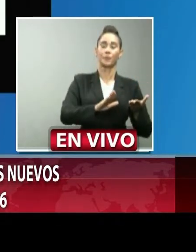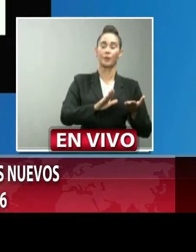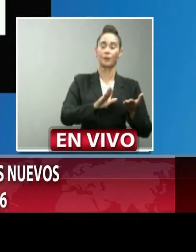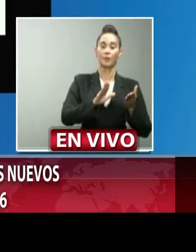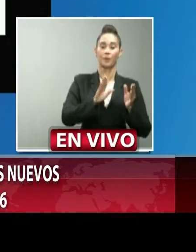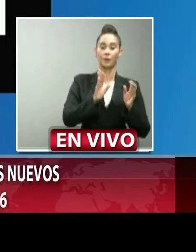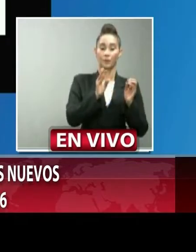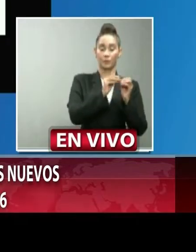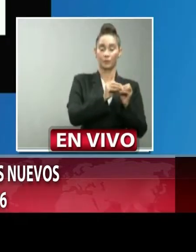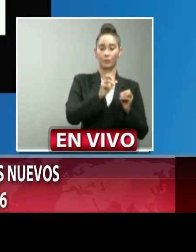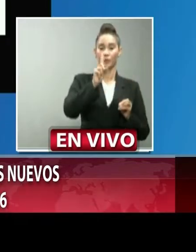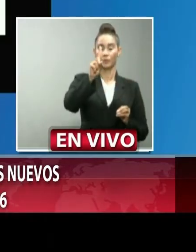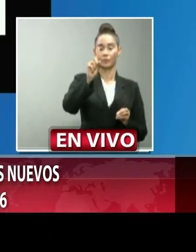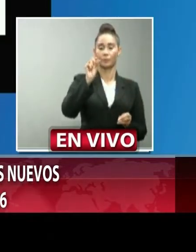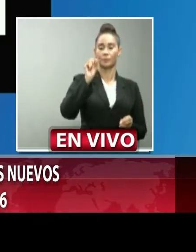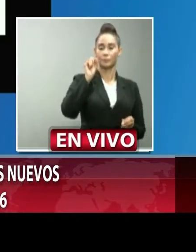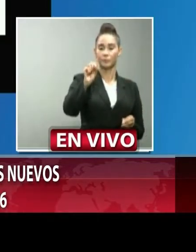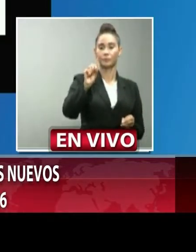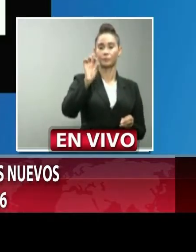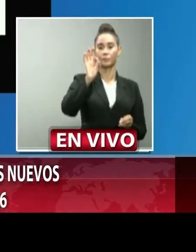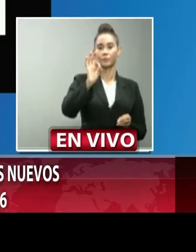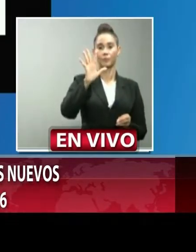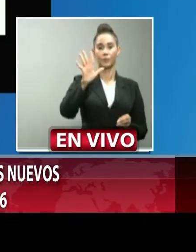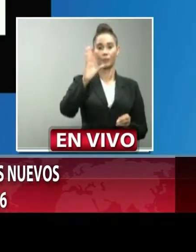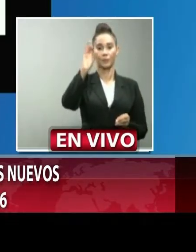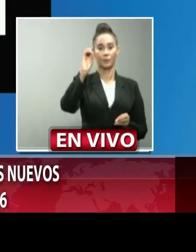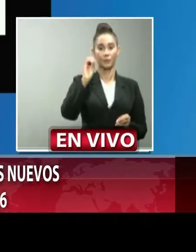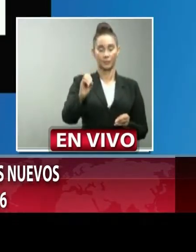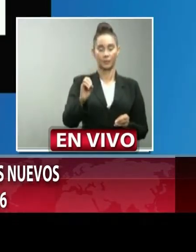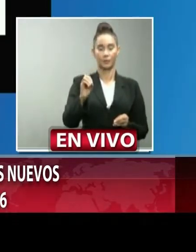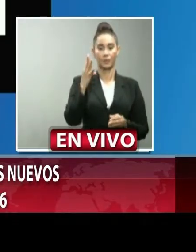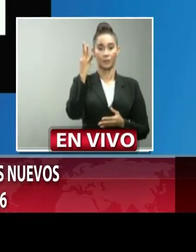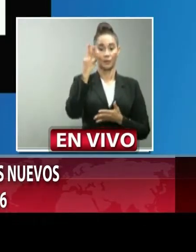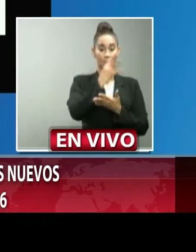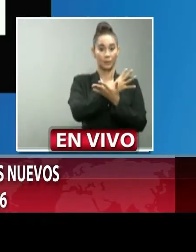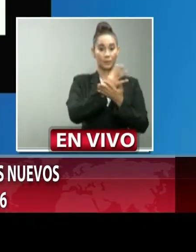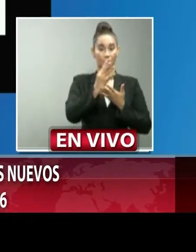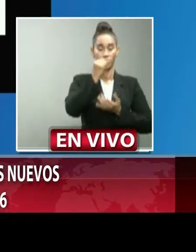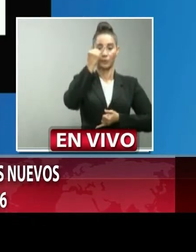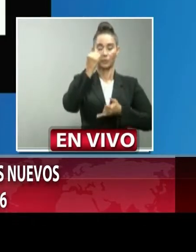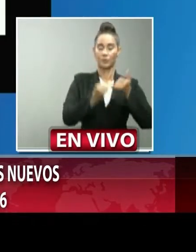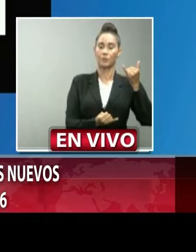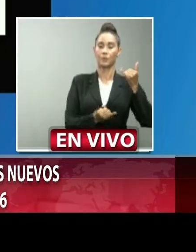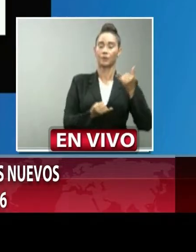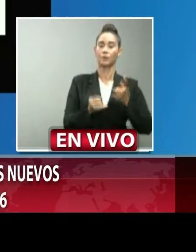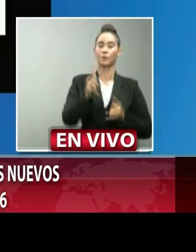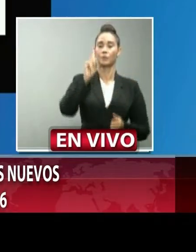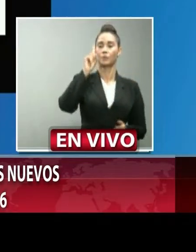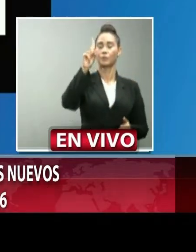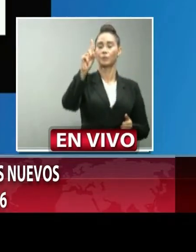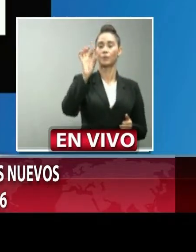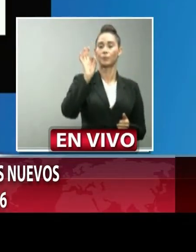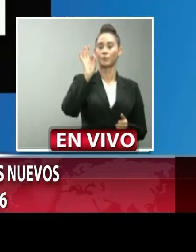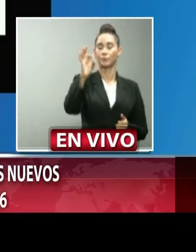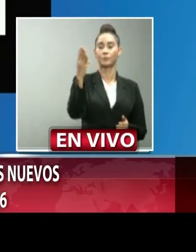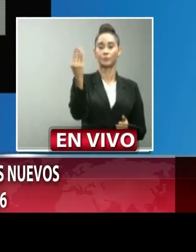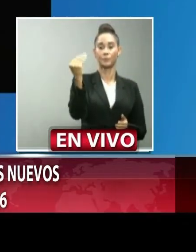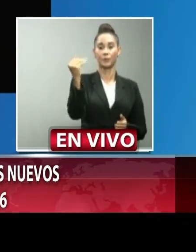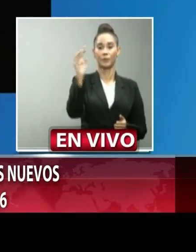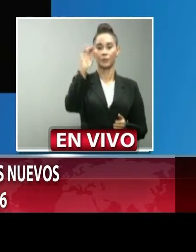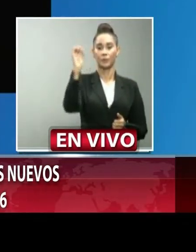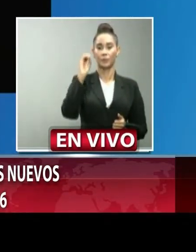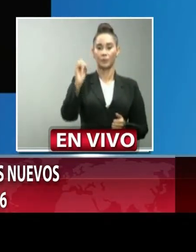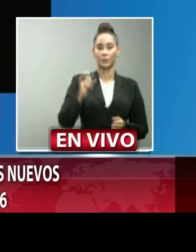.95% y en las últimas cuatro semanas epidemiológicas 1.14